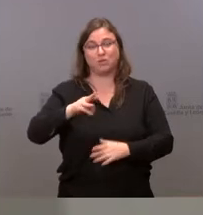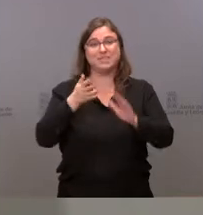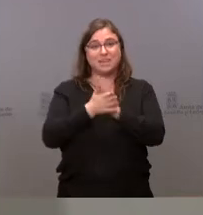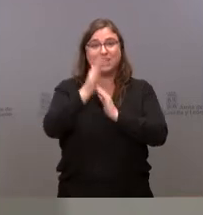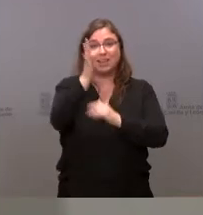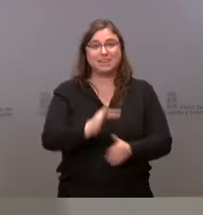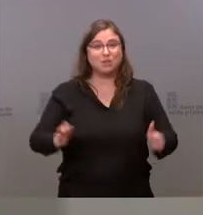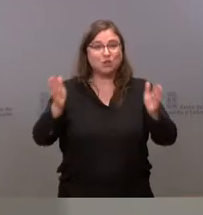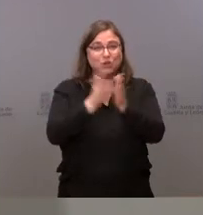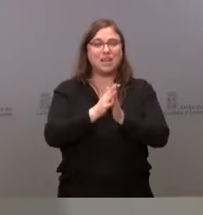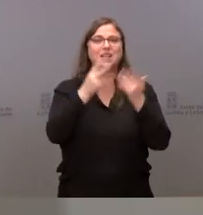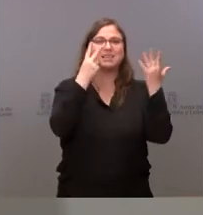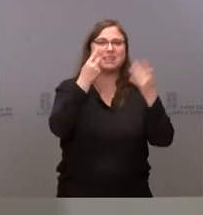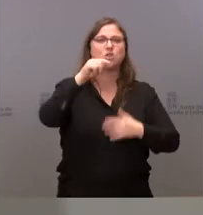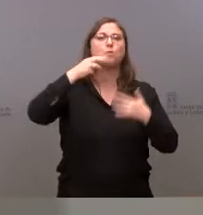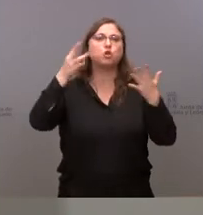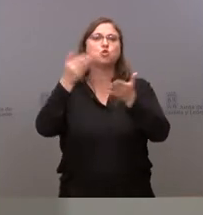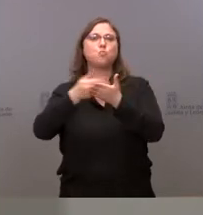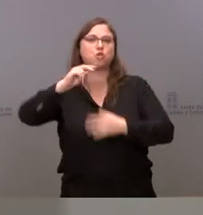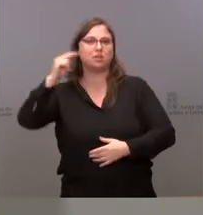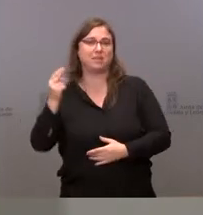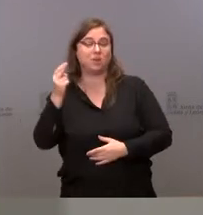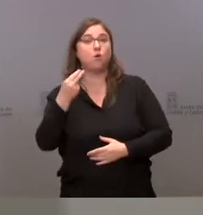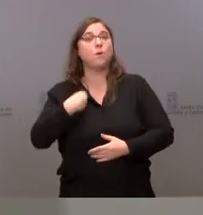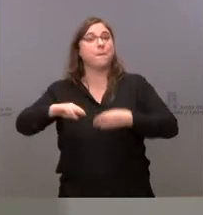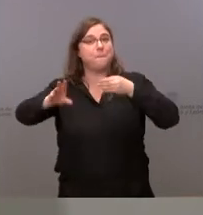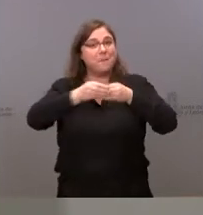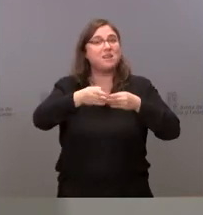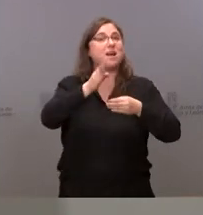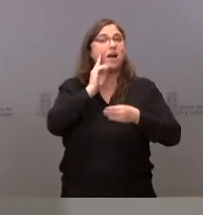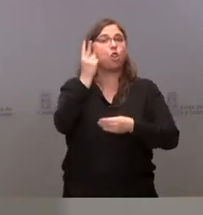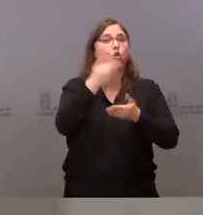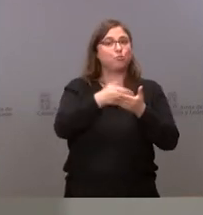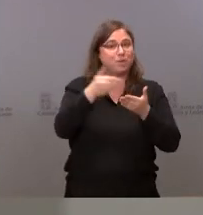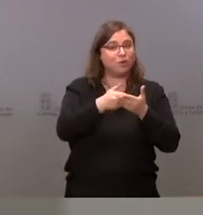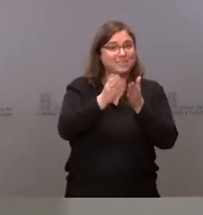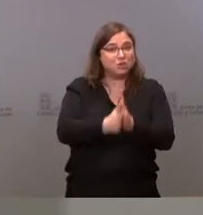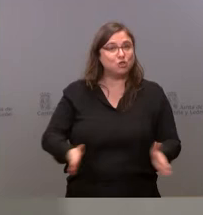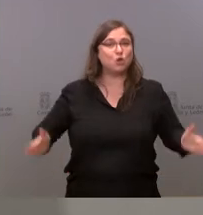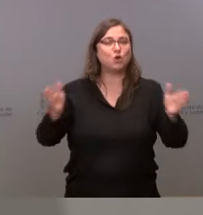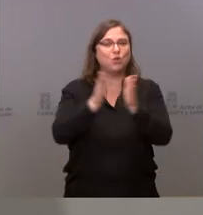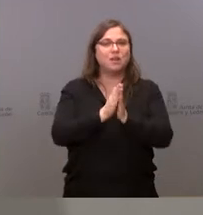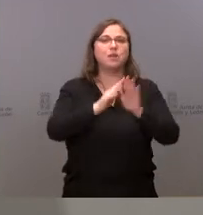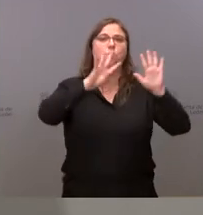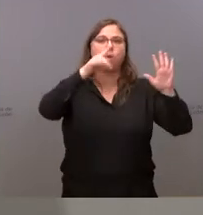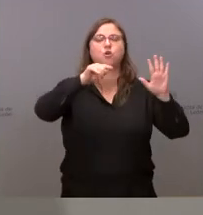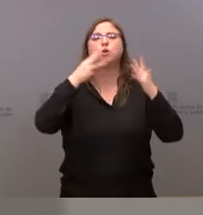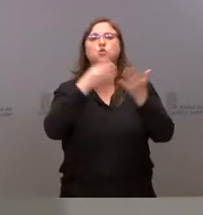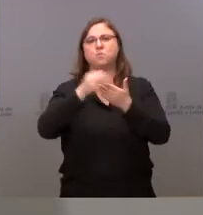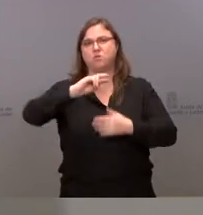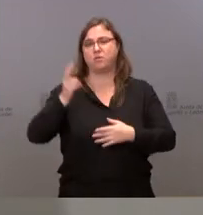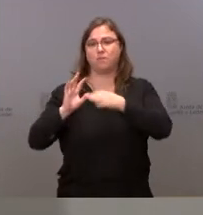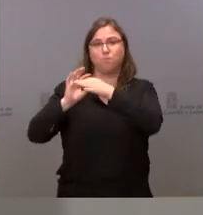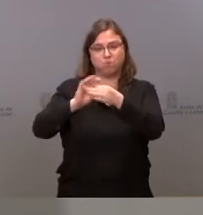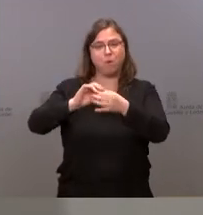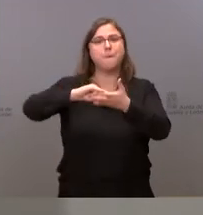millones de euros que se unen a los 2 millones de euros anteriores. Total, 9,8 millones de euros que desarrollamos ya en relación con ese